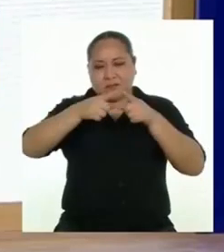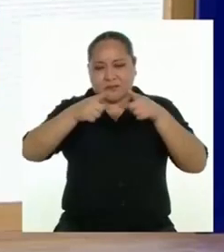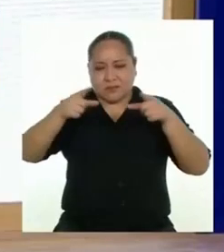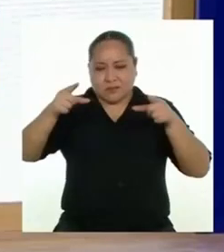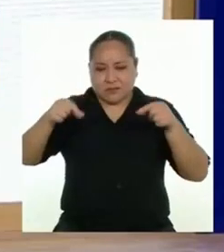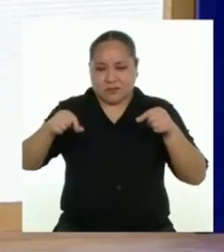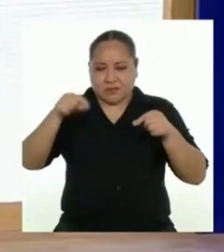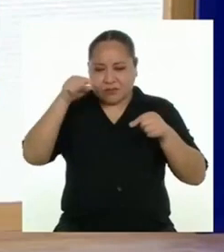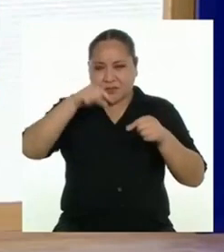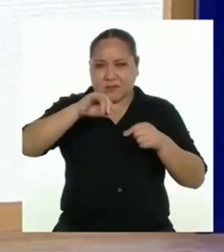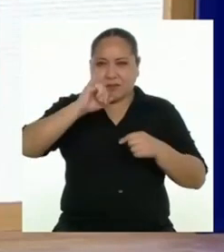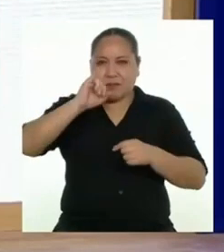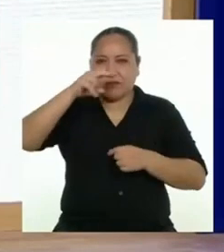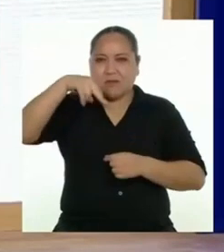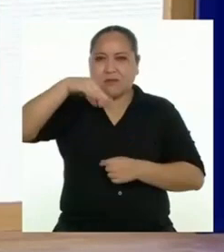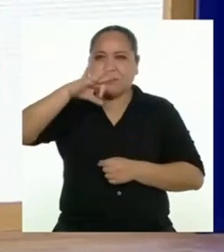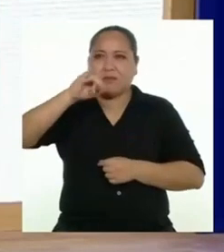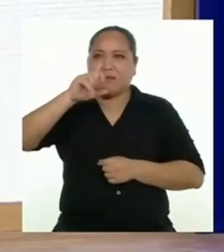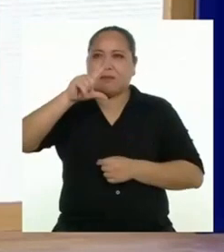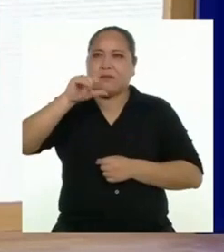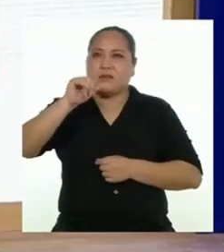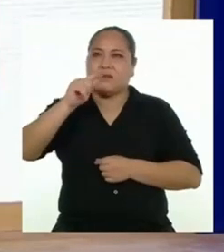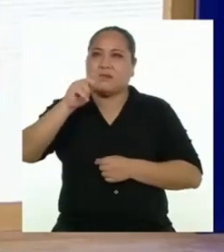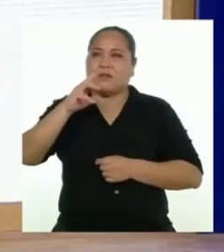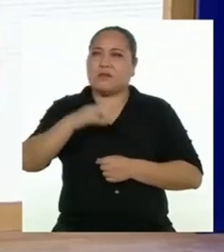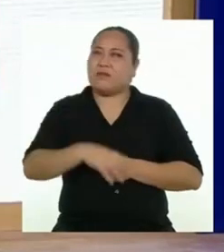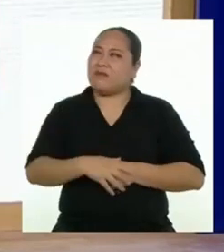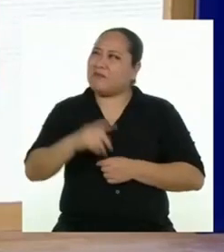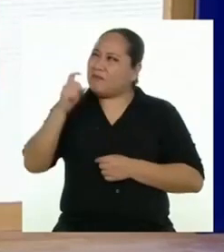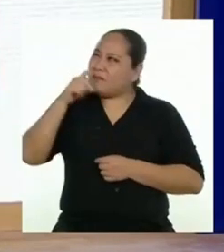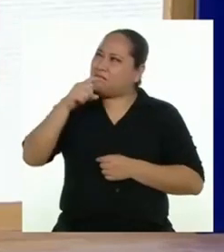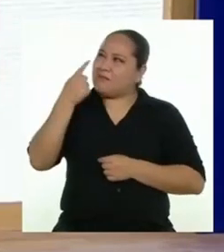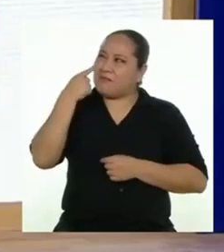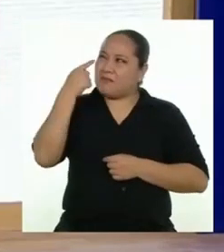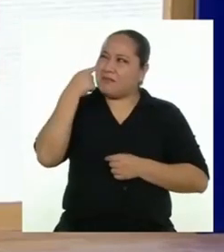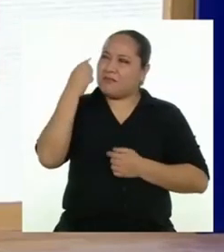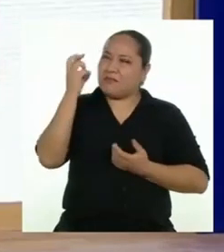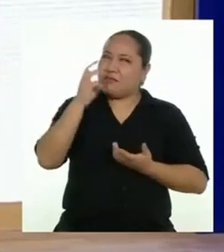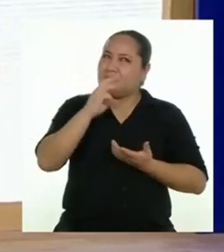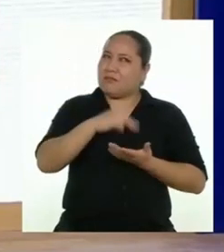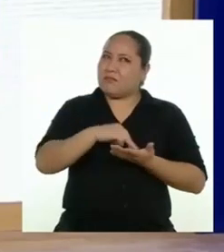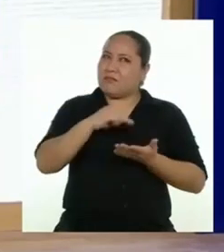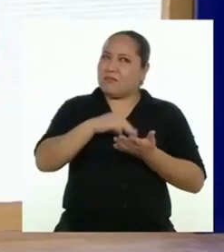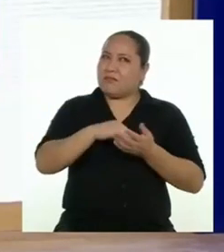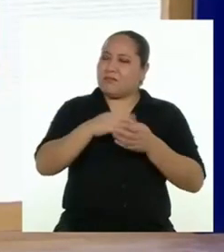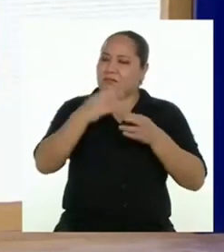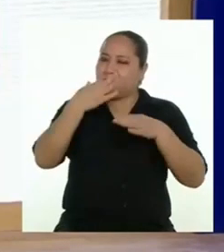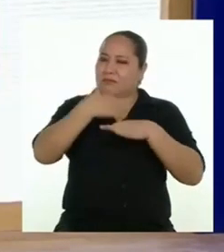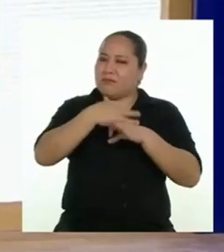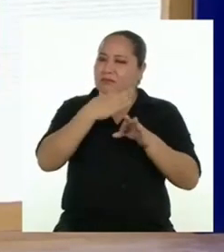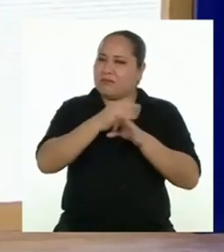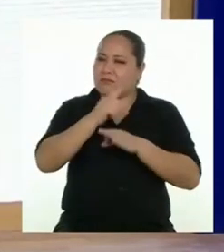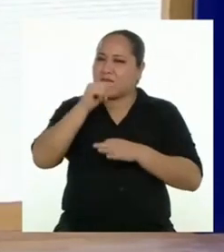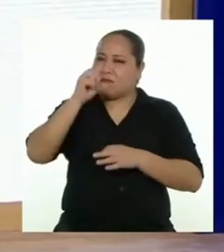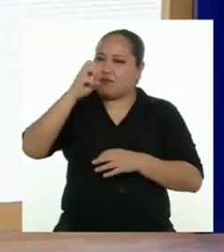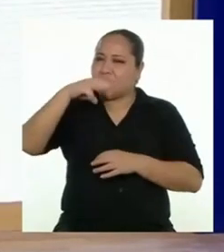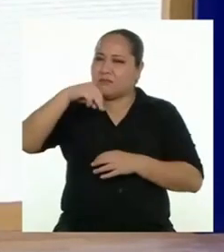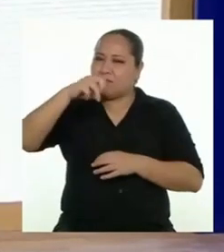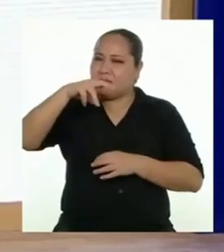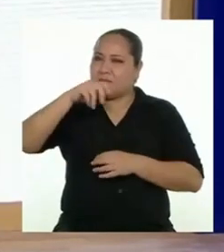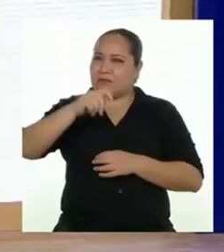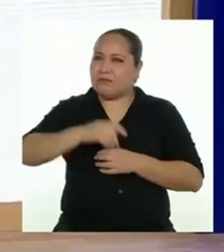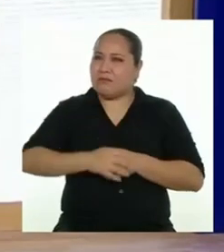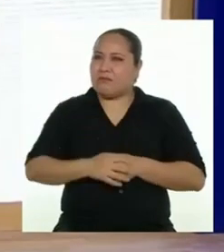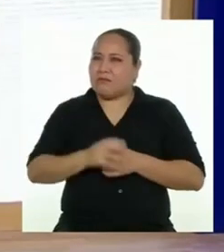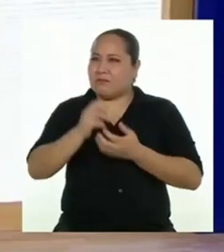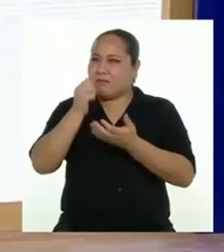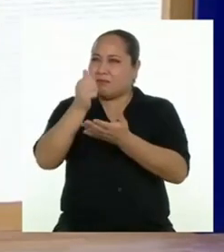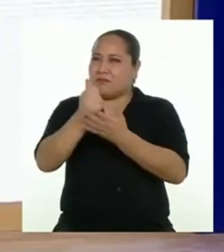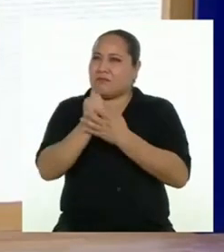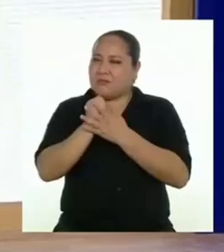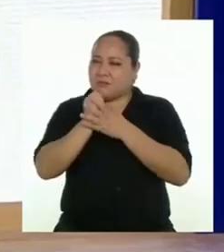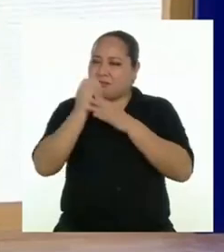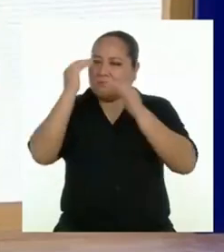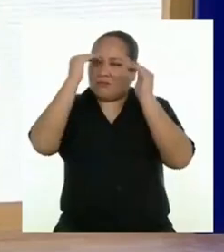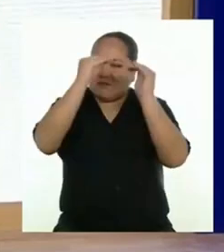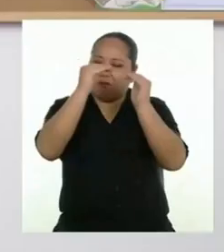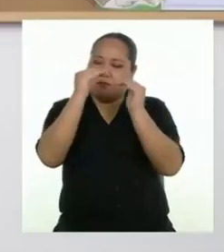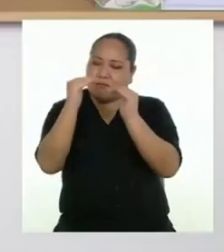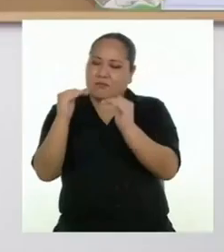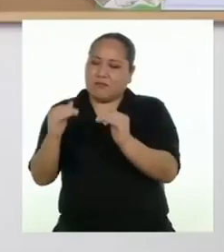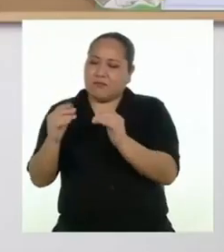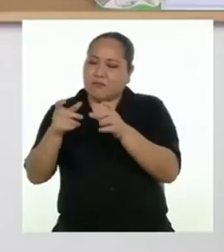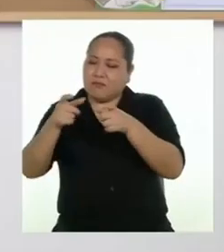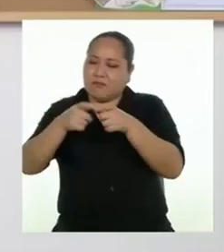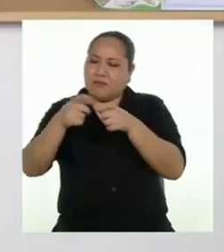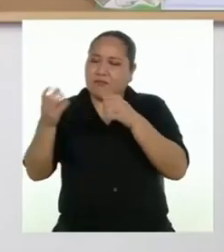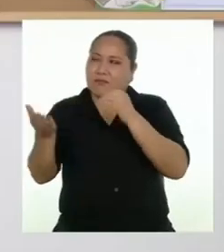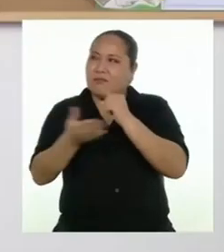Creo que necesito conocer otras figuras geométricas que me ayuden a maximizar la captación de agua en las pendientes de los cerros que son parte de las cuencas.